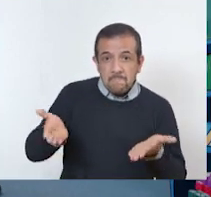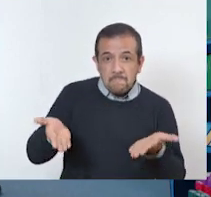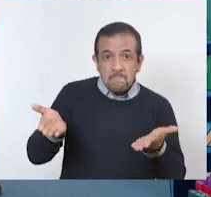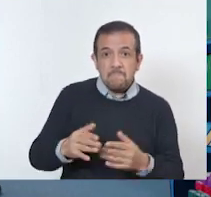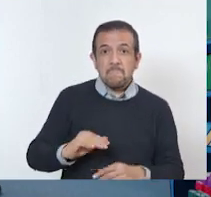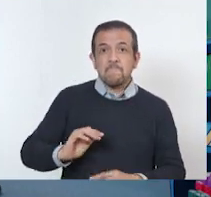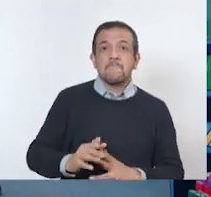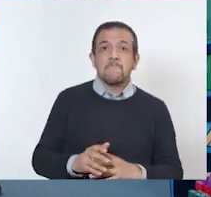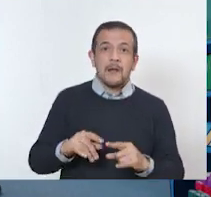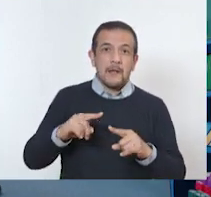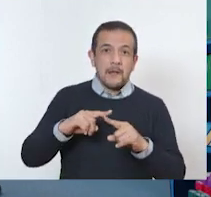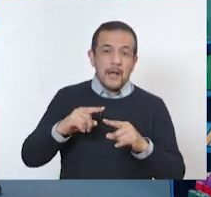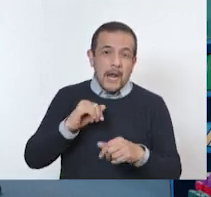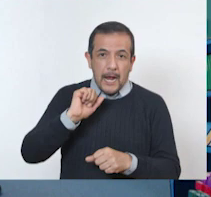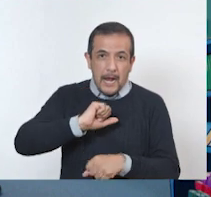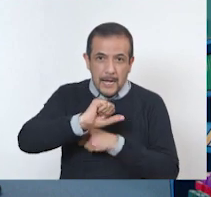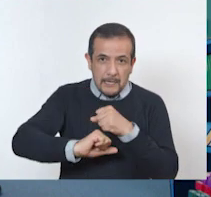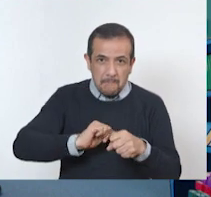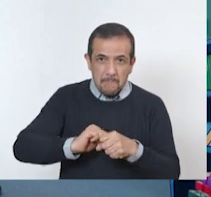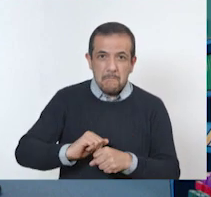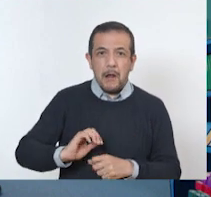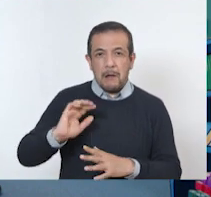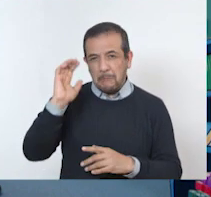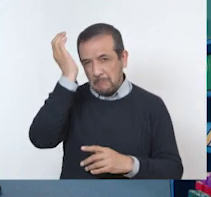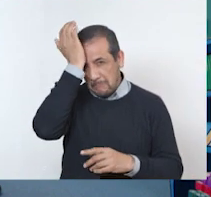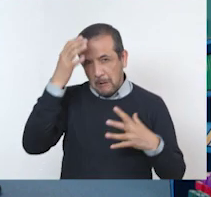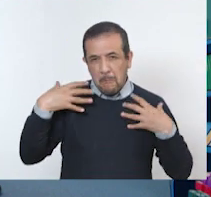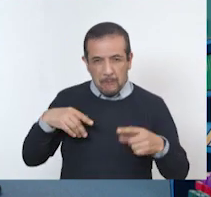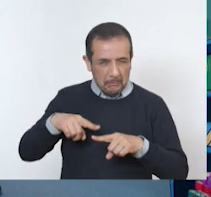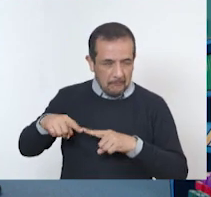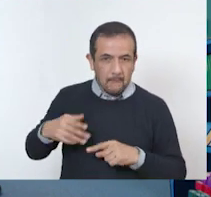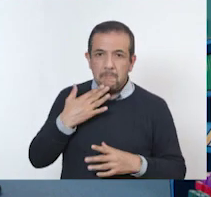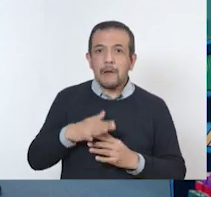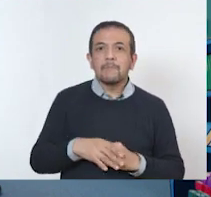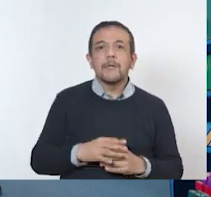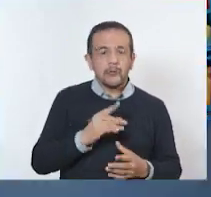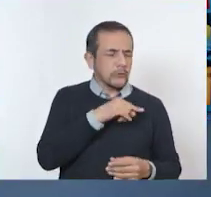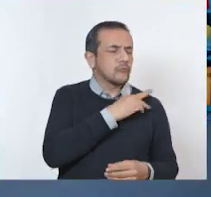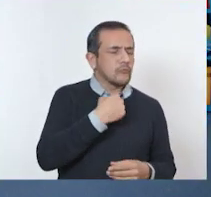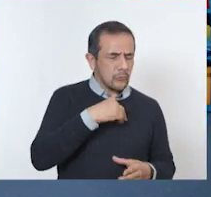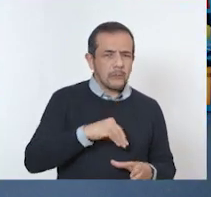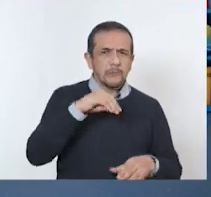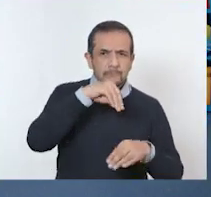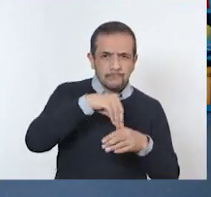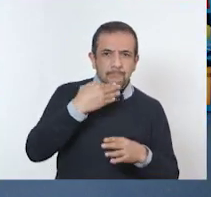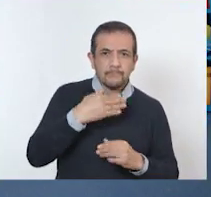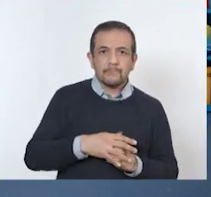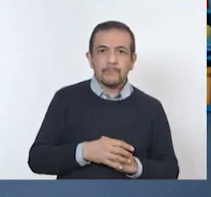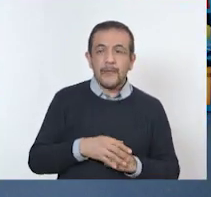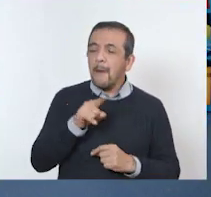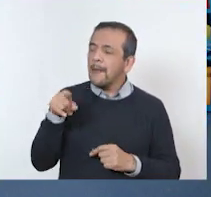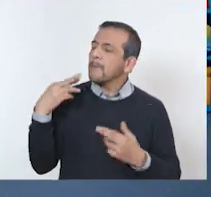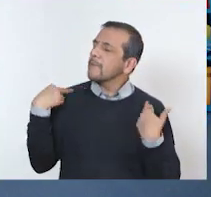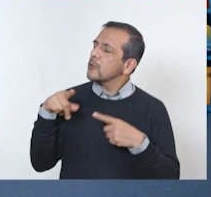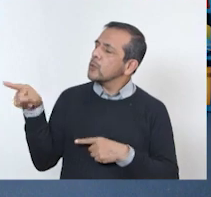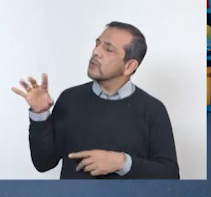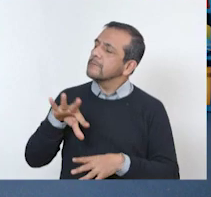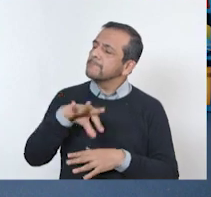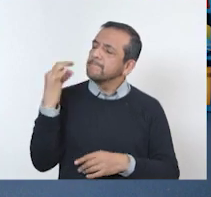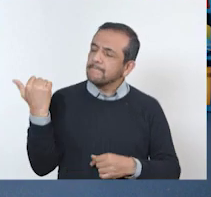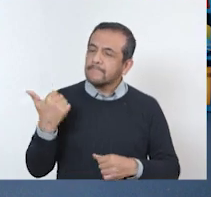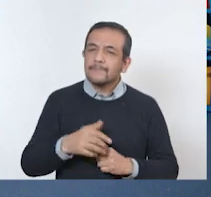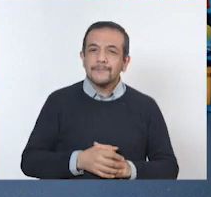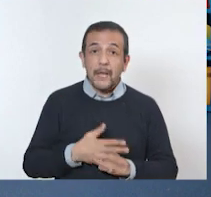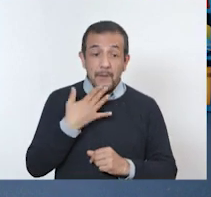casa? Pero bueno, sabemos que es de ambos. Y sondeamos, así es. Ahora. Muy bien. Le toca, maestro. A ver, usted escoja uno. Es mi